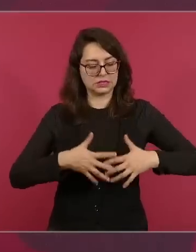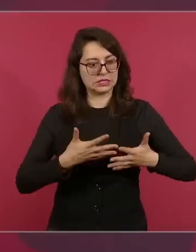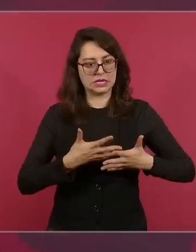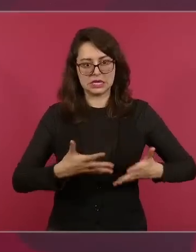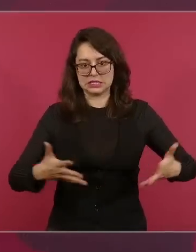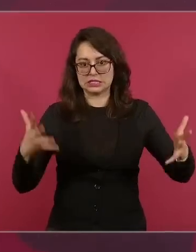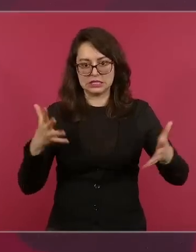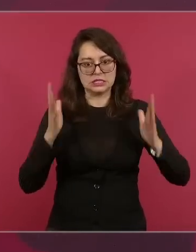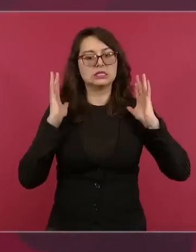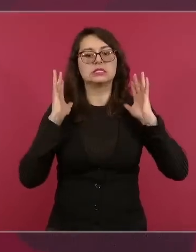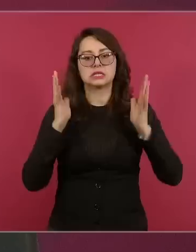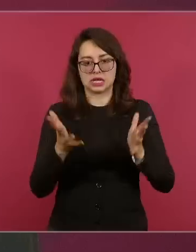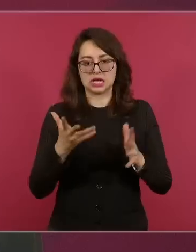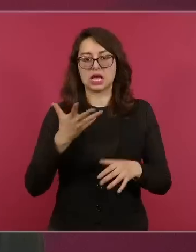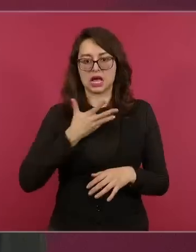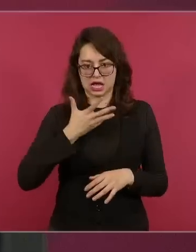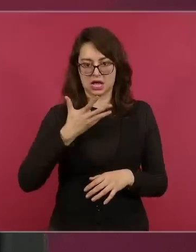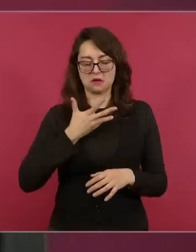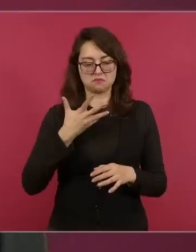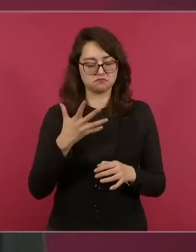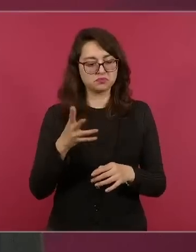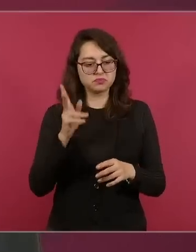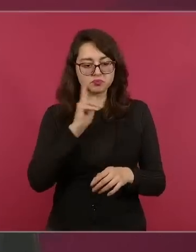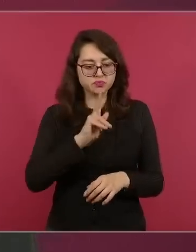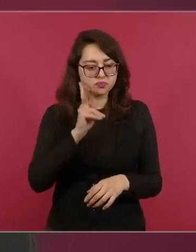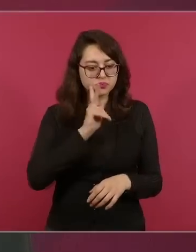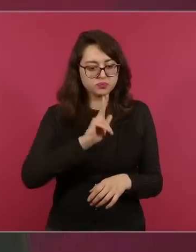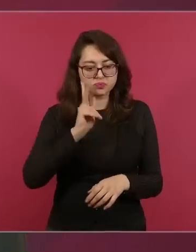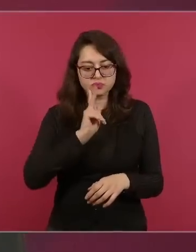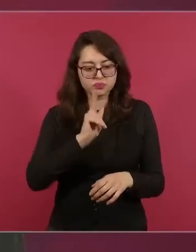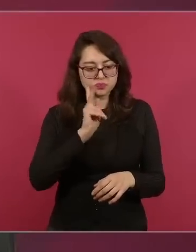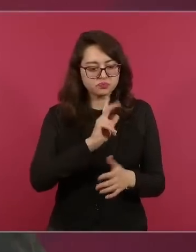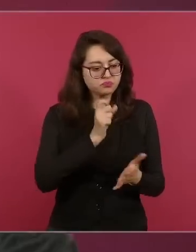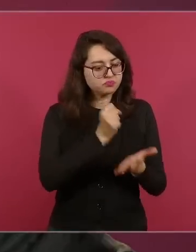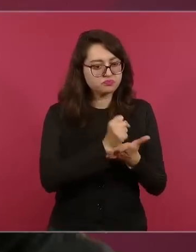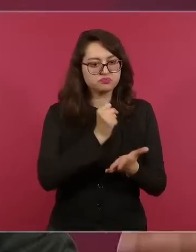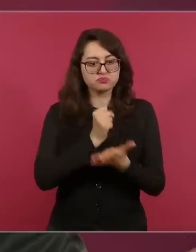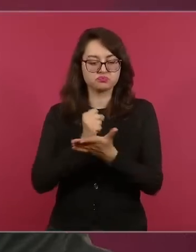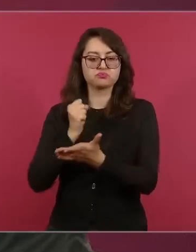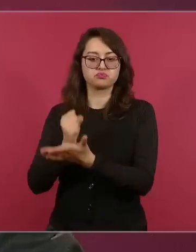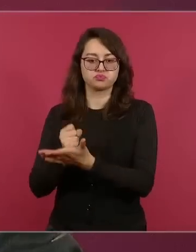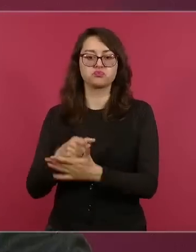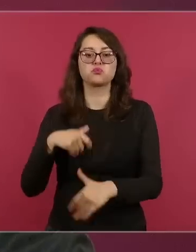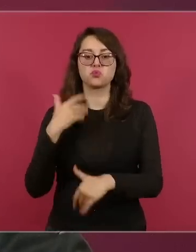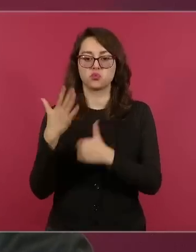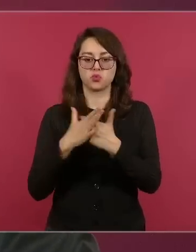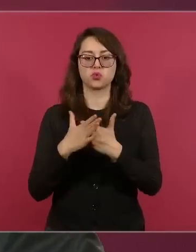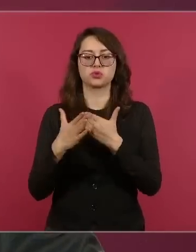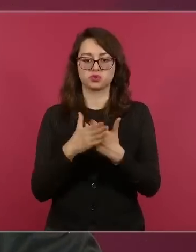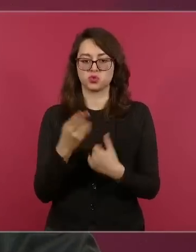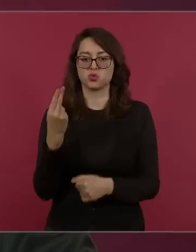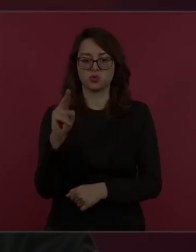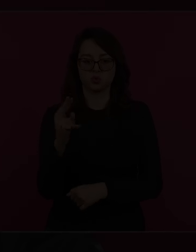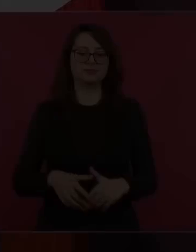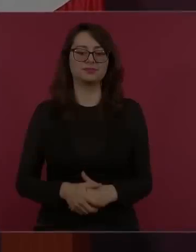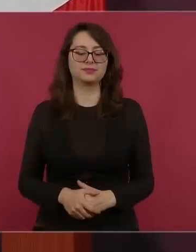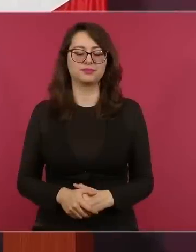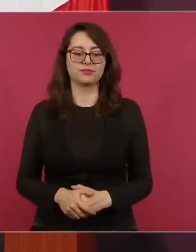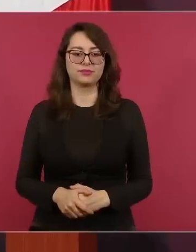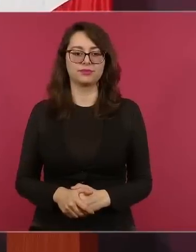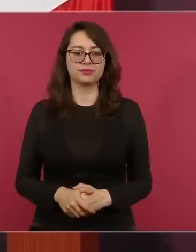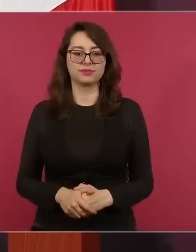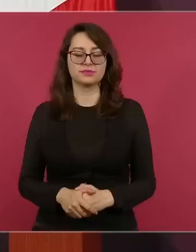su eficacia y ya vamos a tener nuestra vacuna.